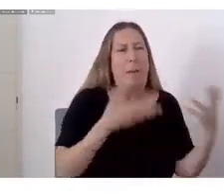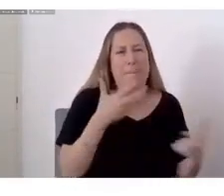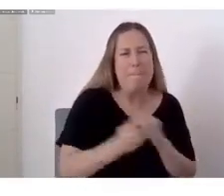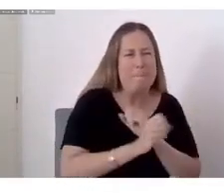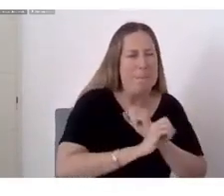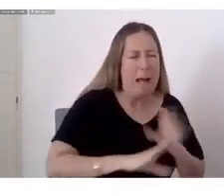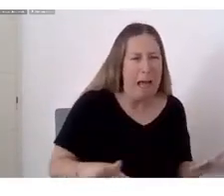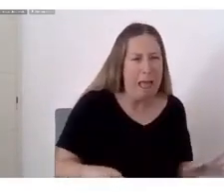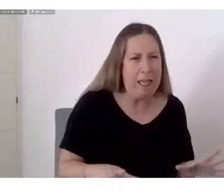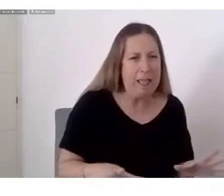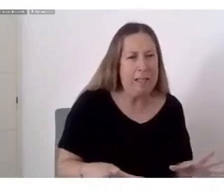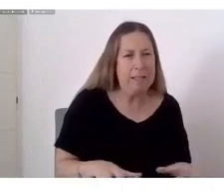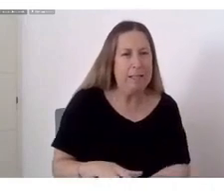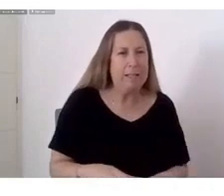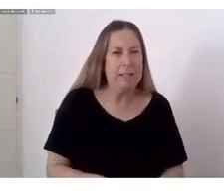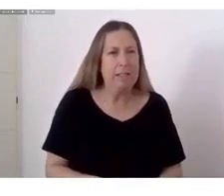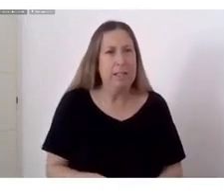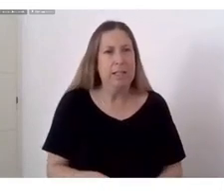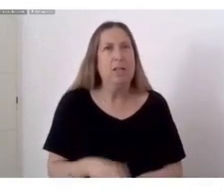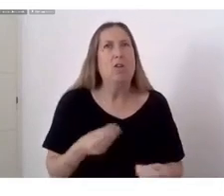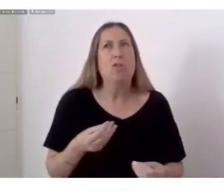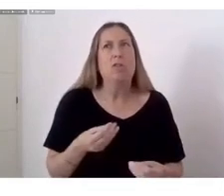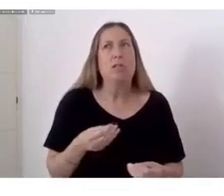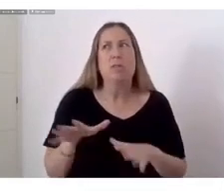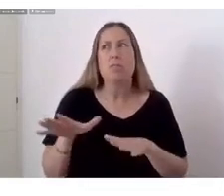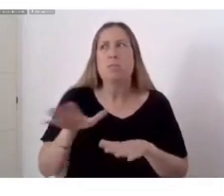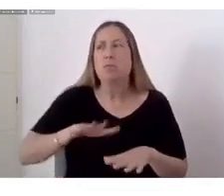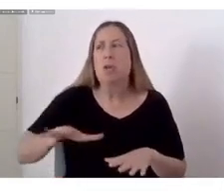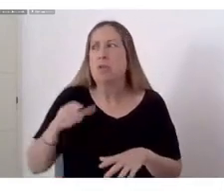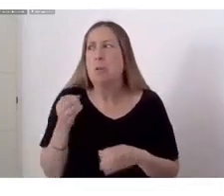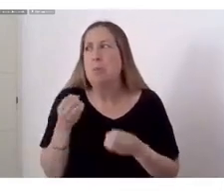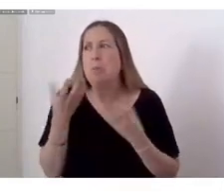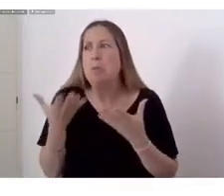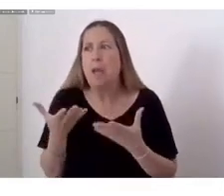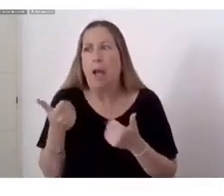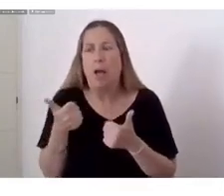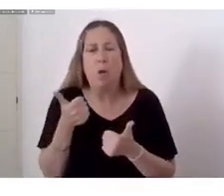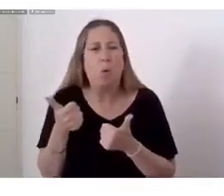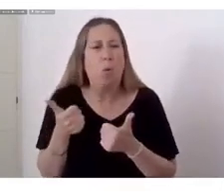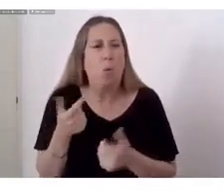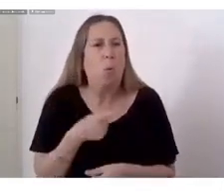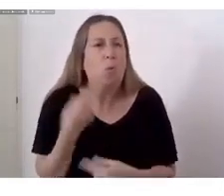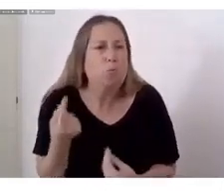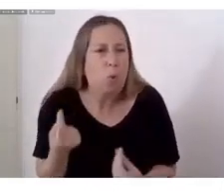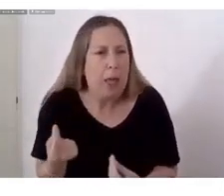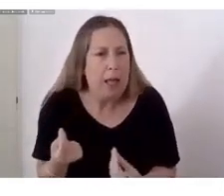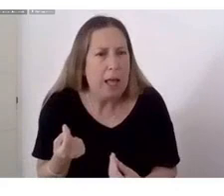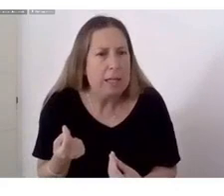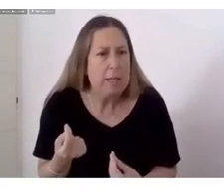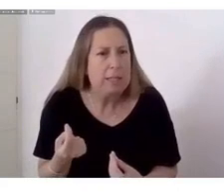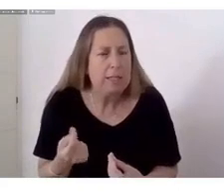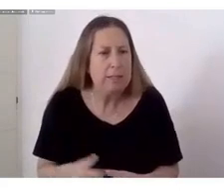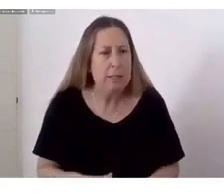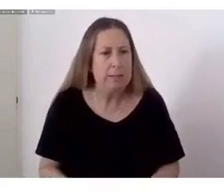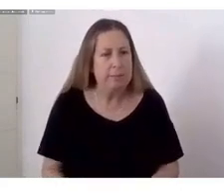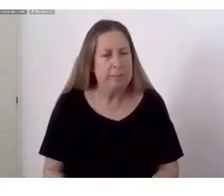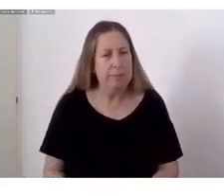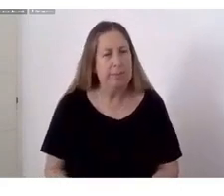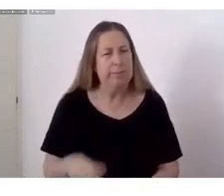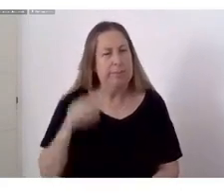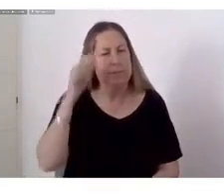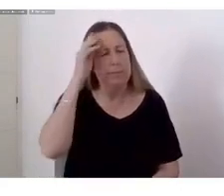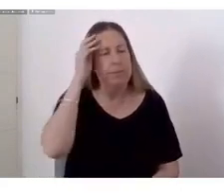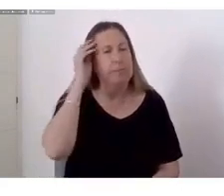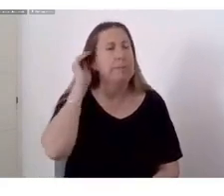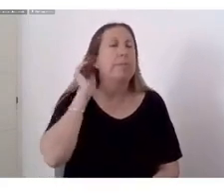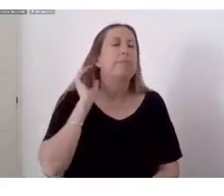¿Cuál es el bien? Del que vive En nombre tuyo Limpio